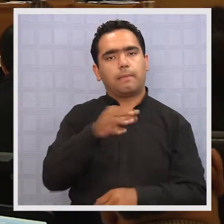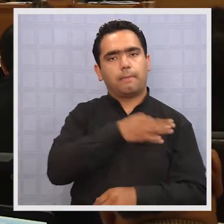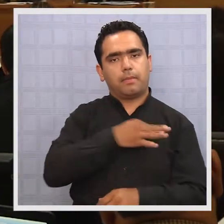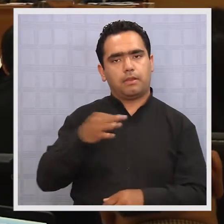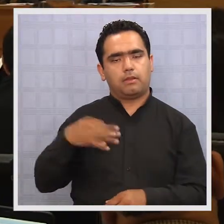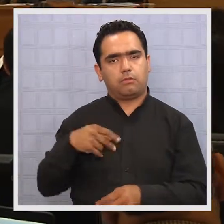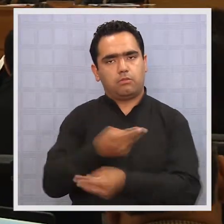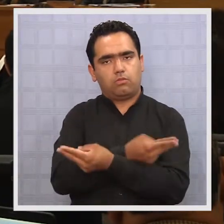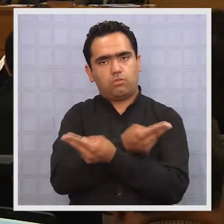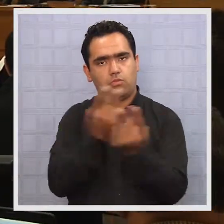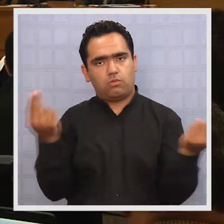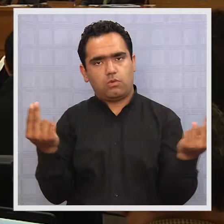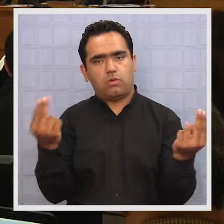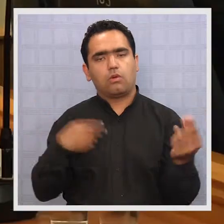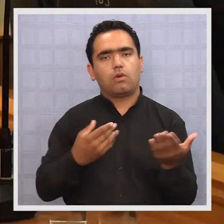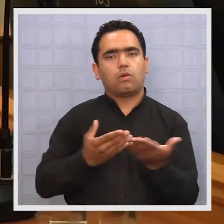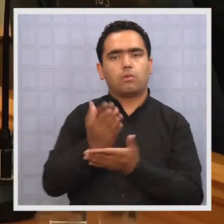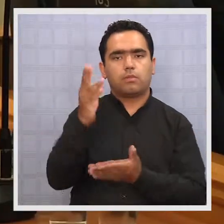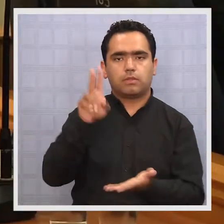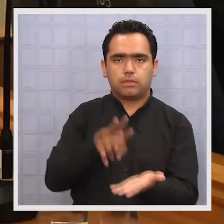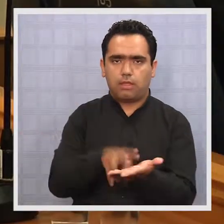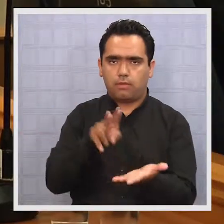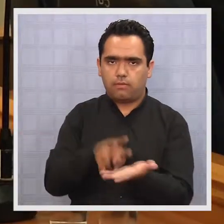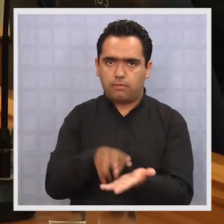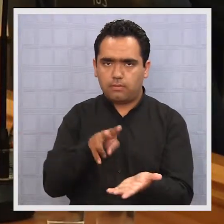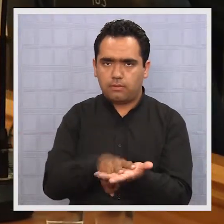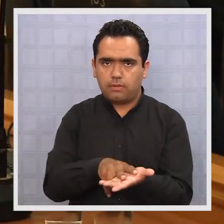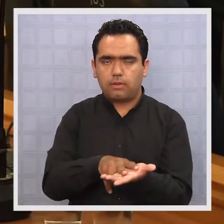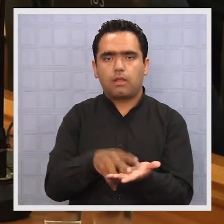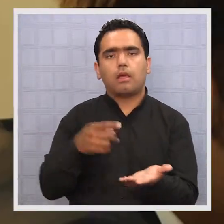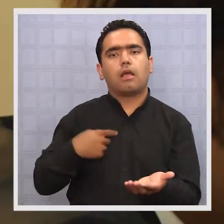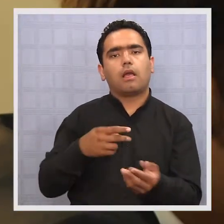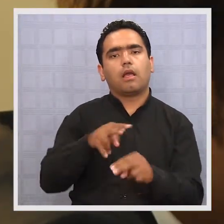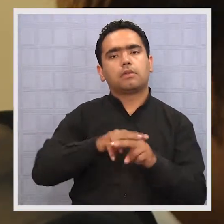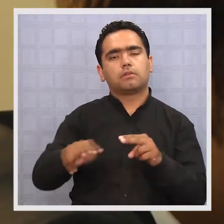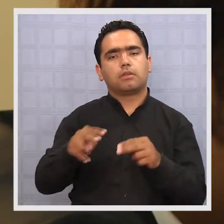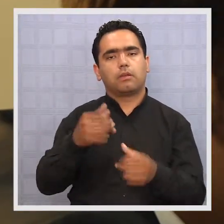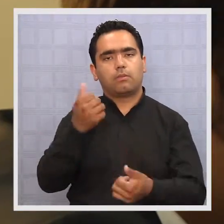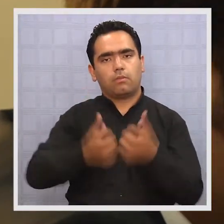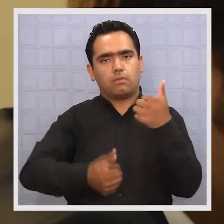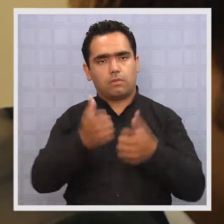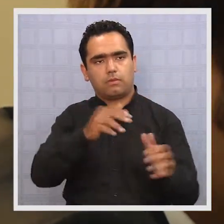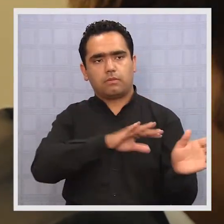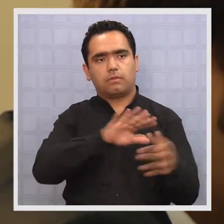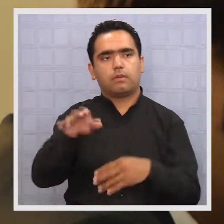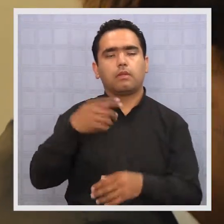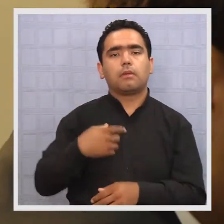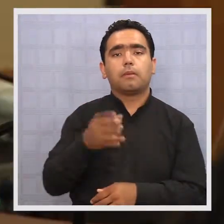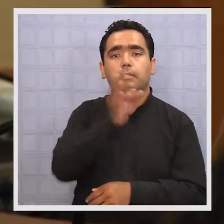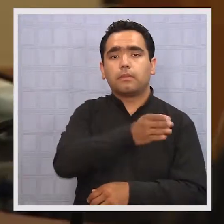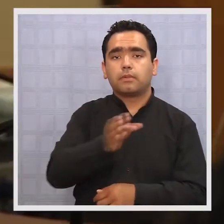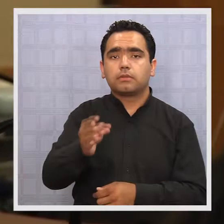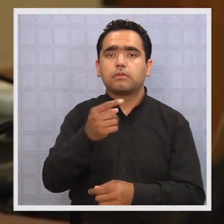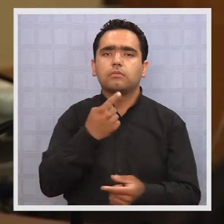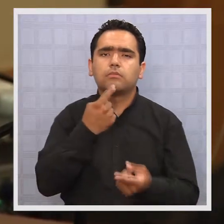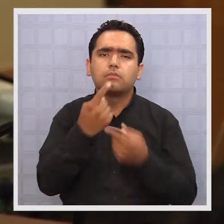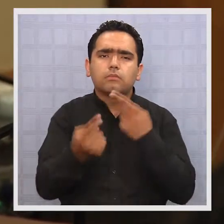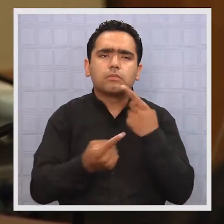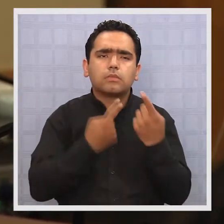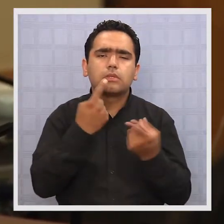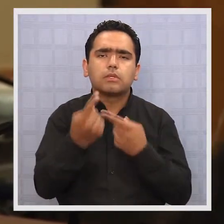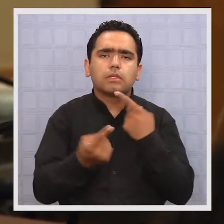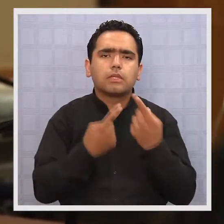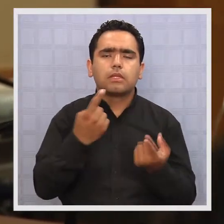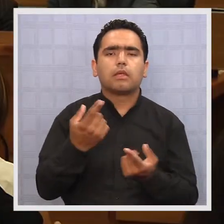donde el Ministerio Público va a comenzar realmente a rendir su prueba. Entre los creyentes que aún deben interrogar al